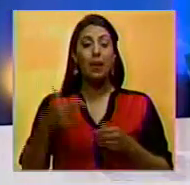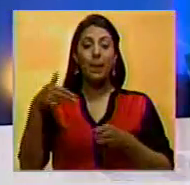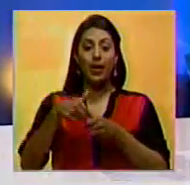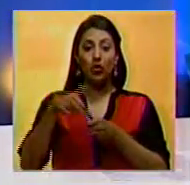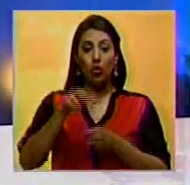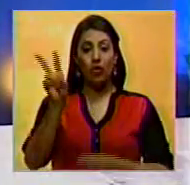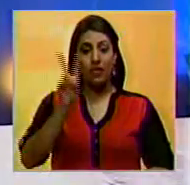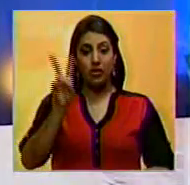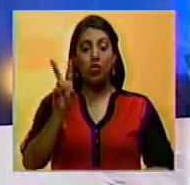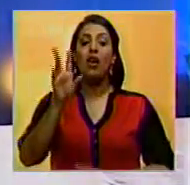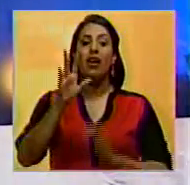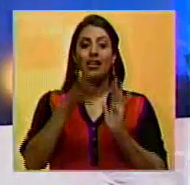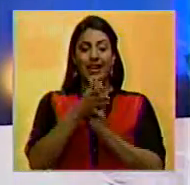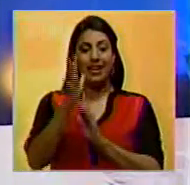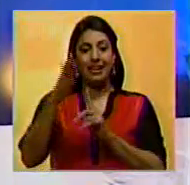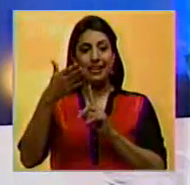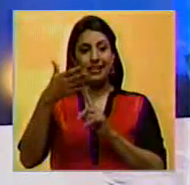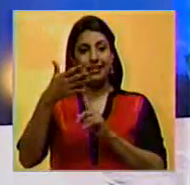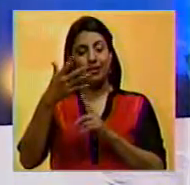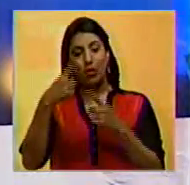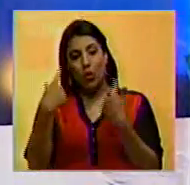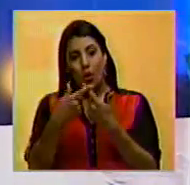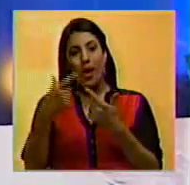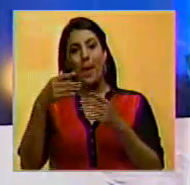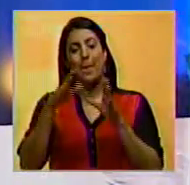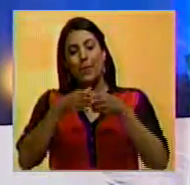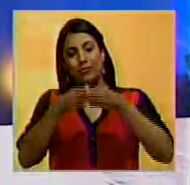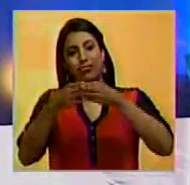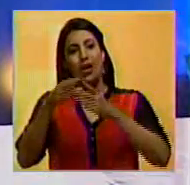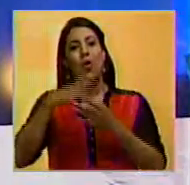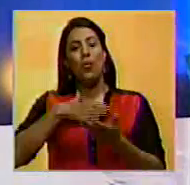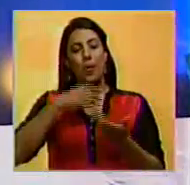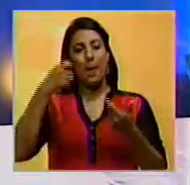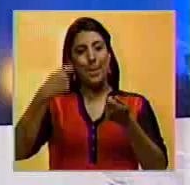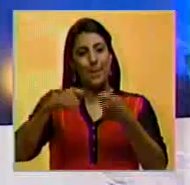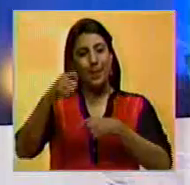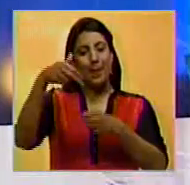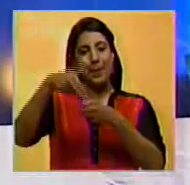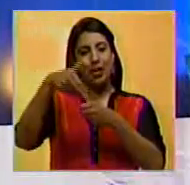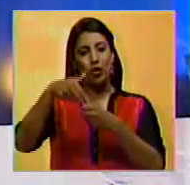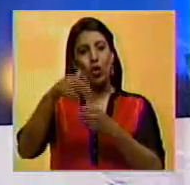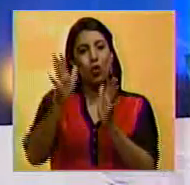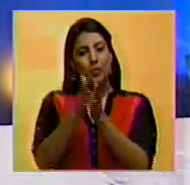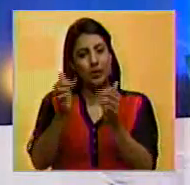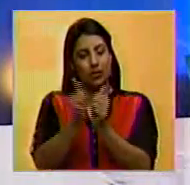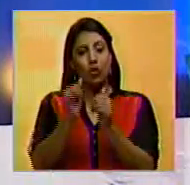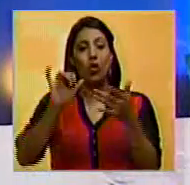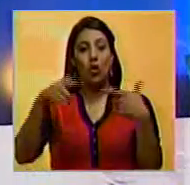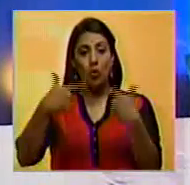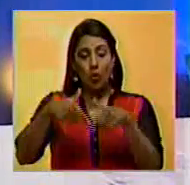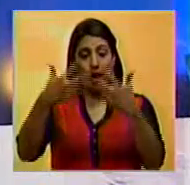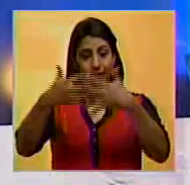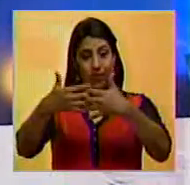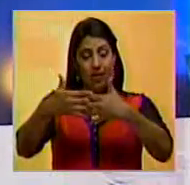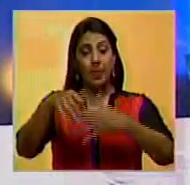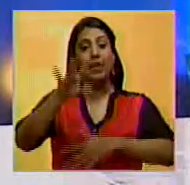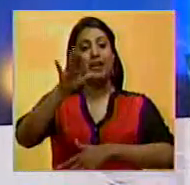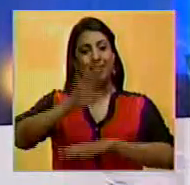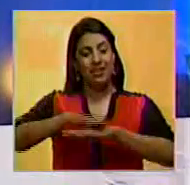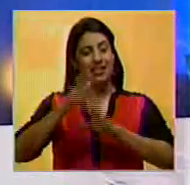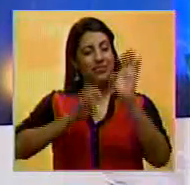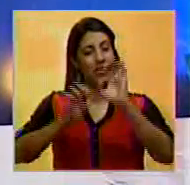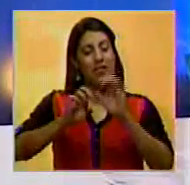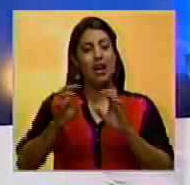...de Venezuela a través del terminal de embarque de crudo José Antonio Anzuategui garantiza el despacho desde el complejo industrial tras